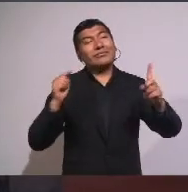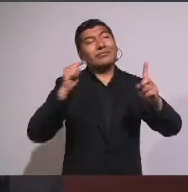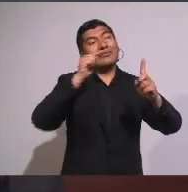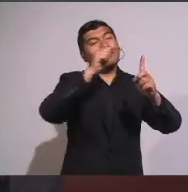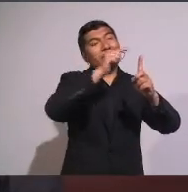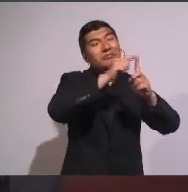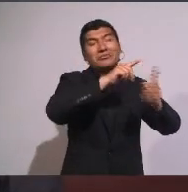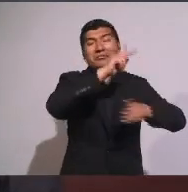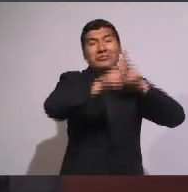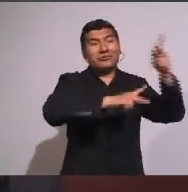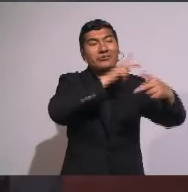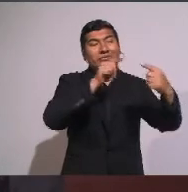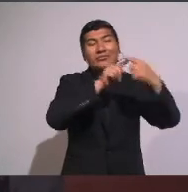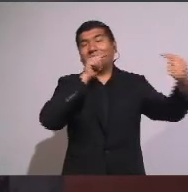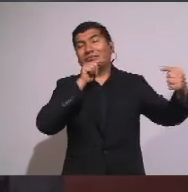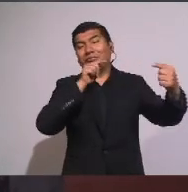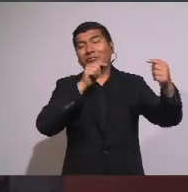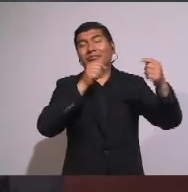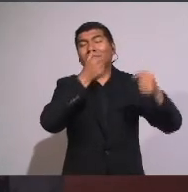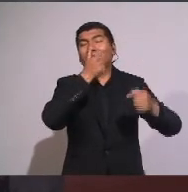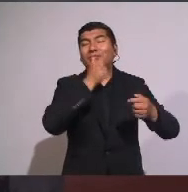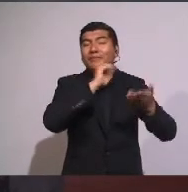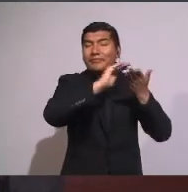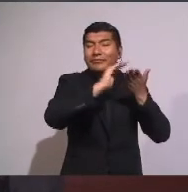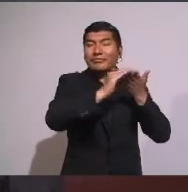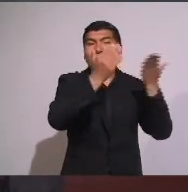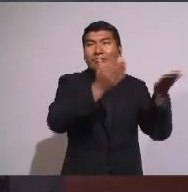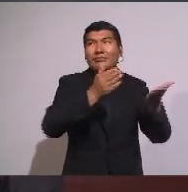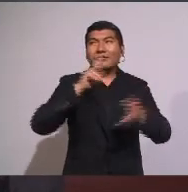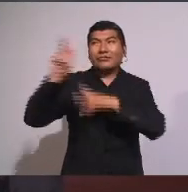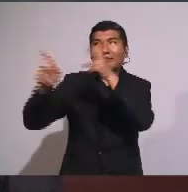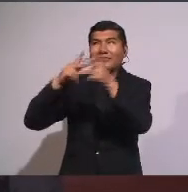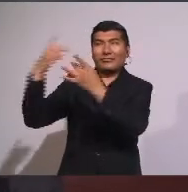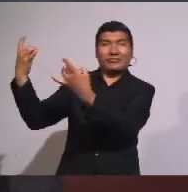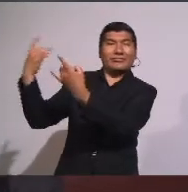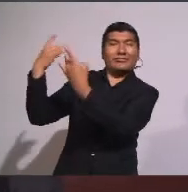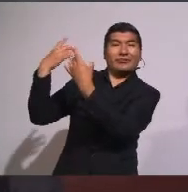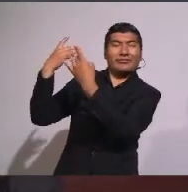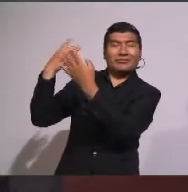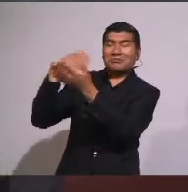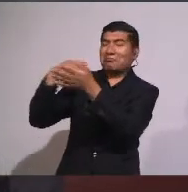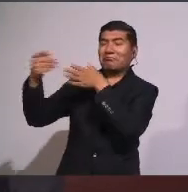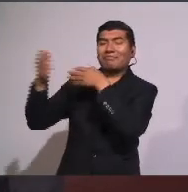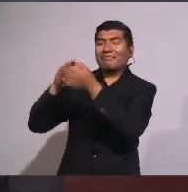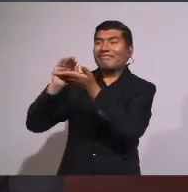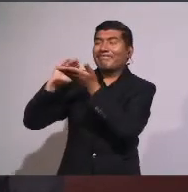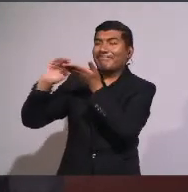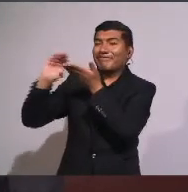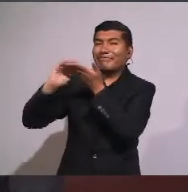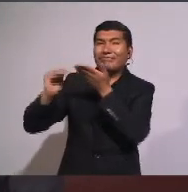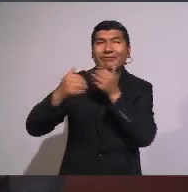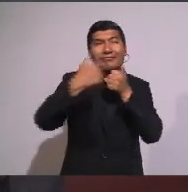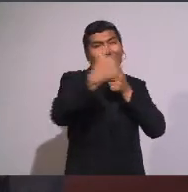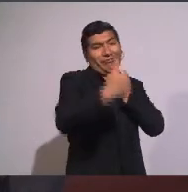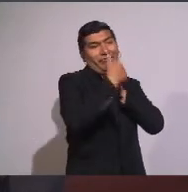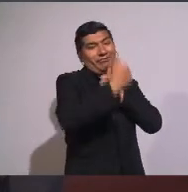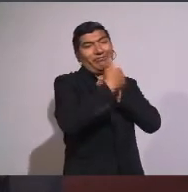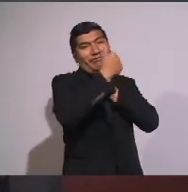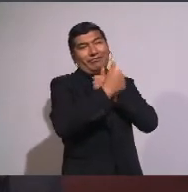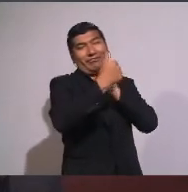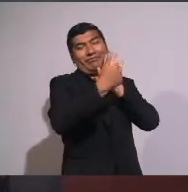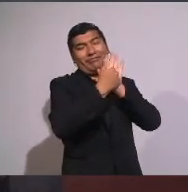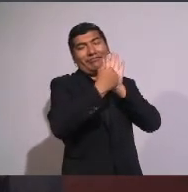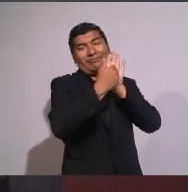enemigos Y a los que Nos odian Y nos persiguen Y nos calumnian